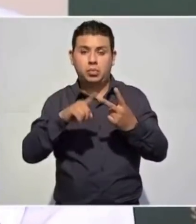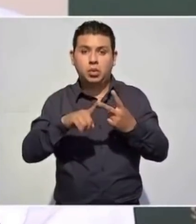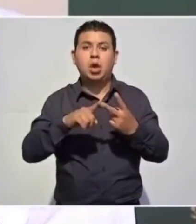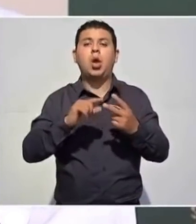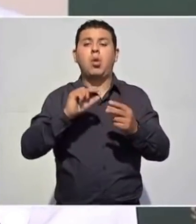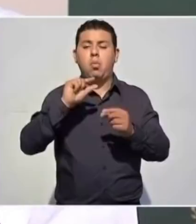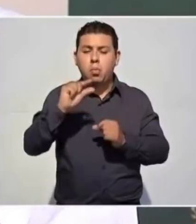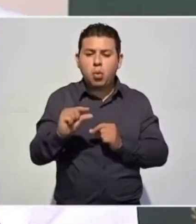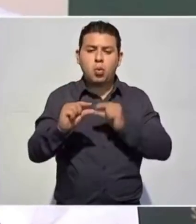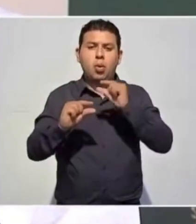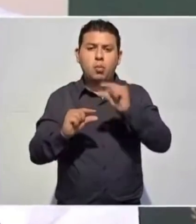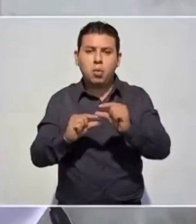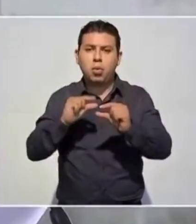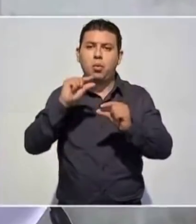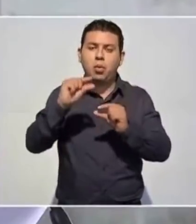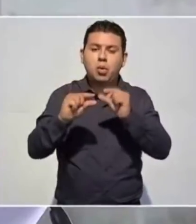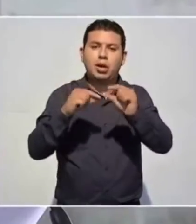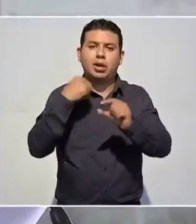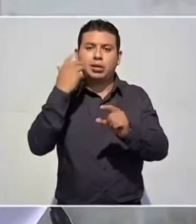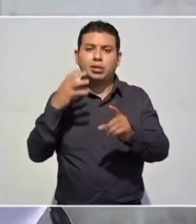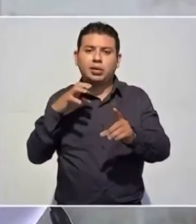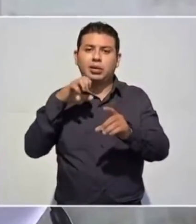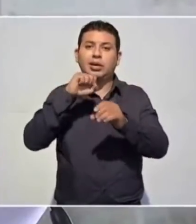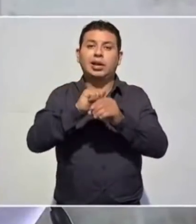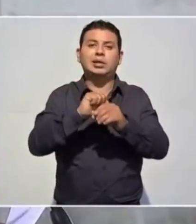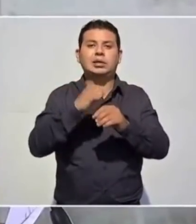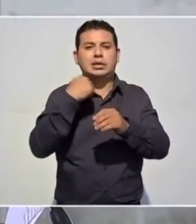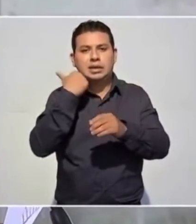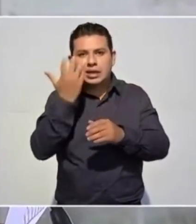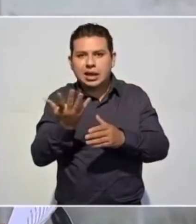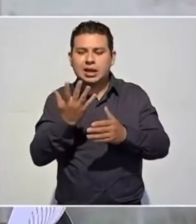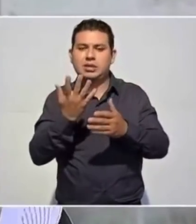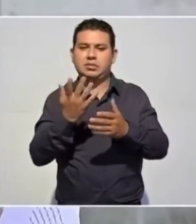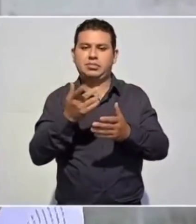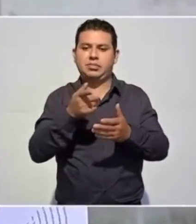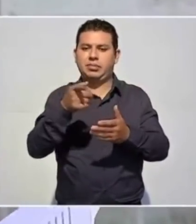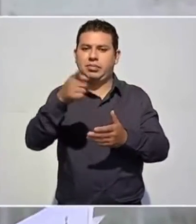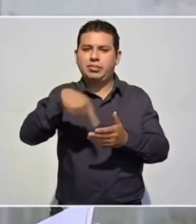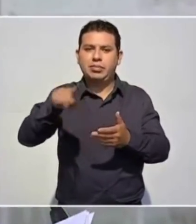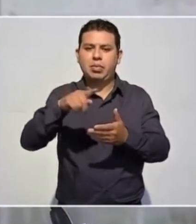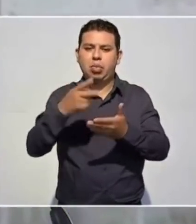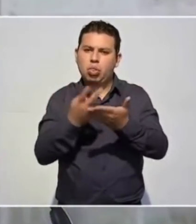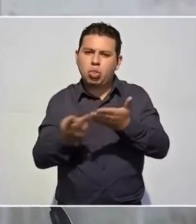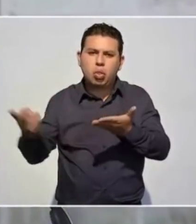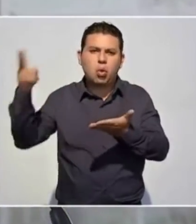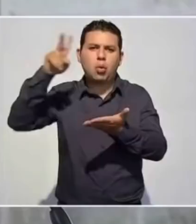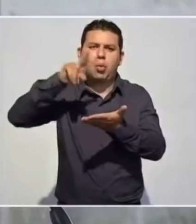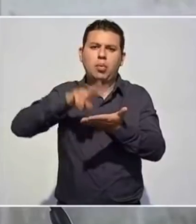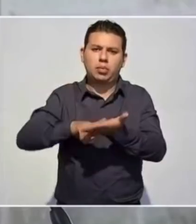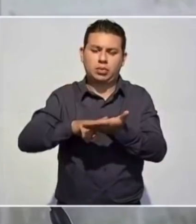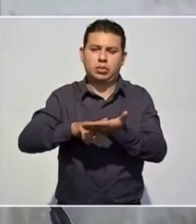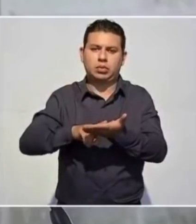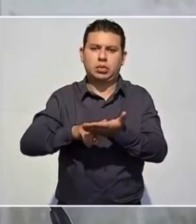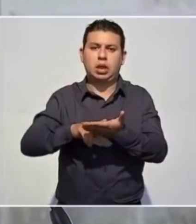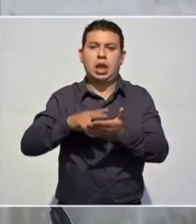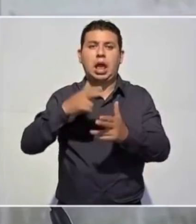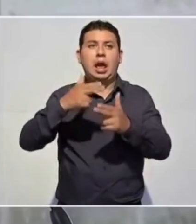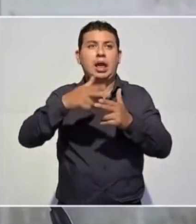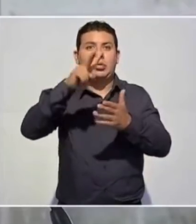hasta llegar al doble al inicio del 2024.